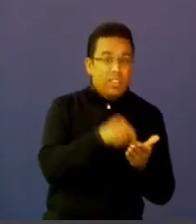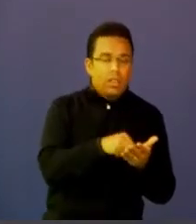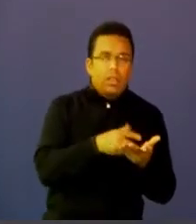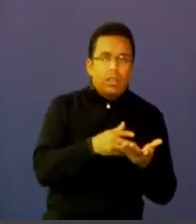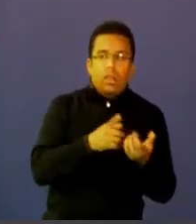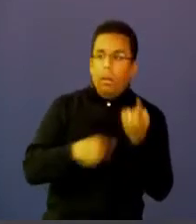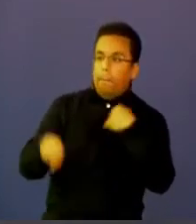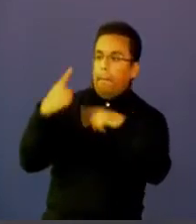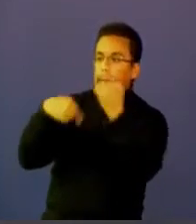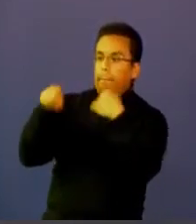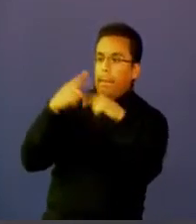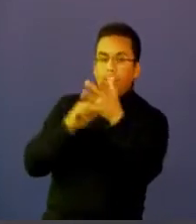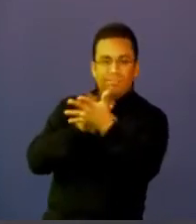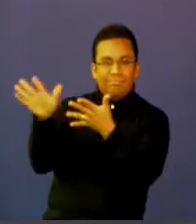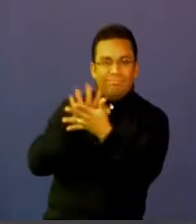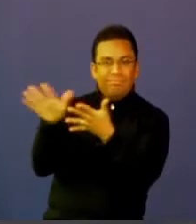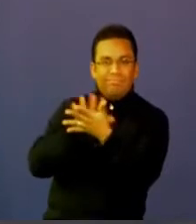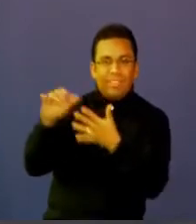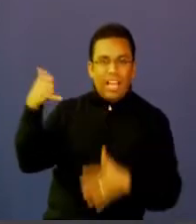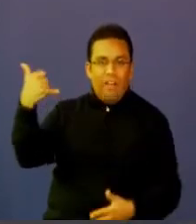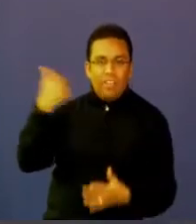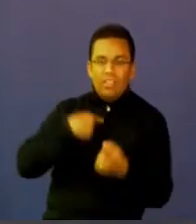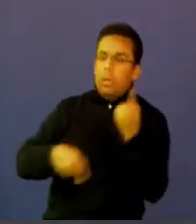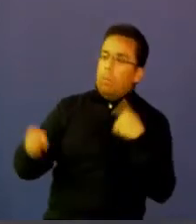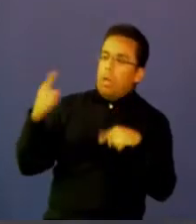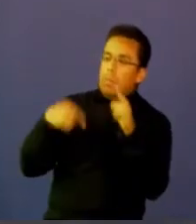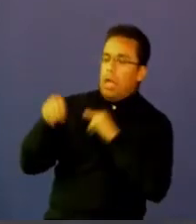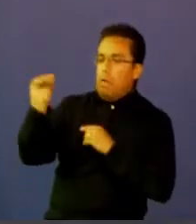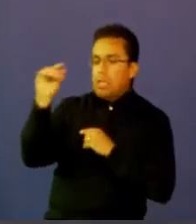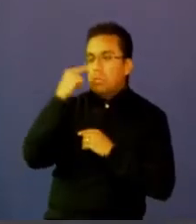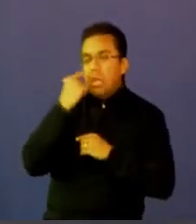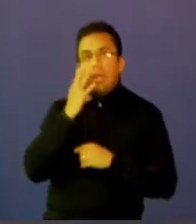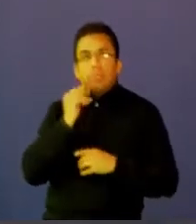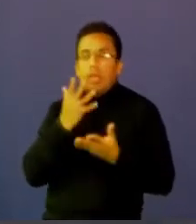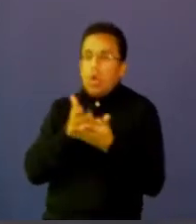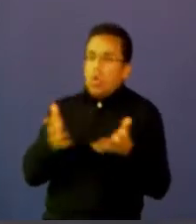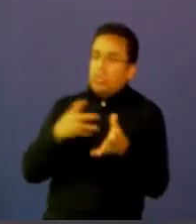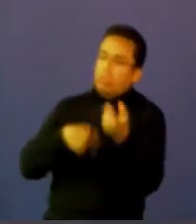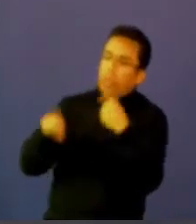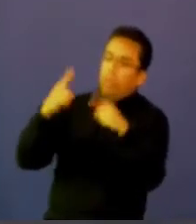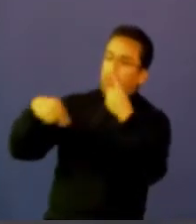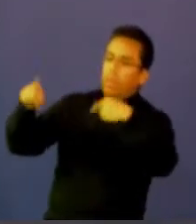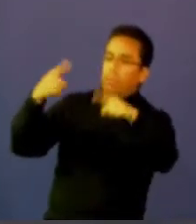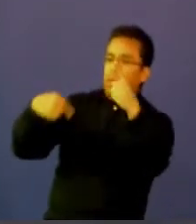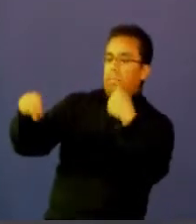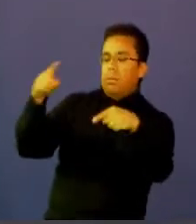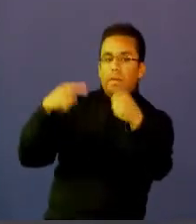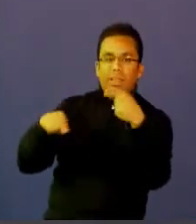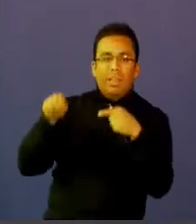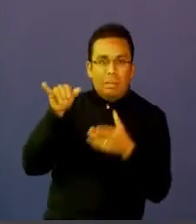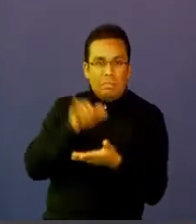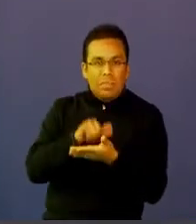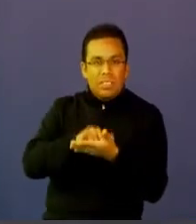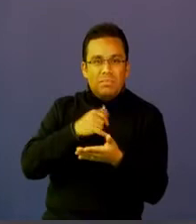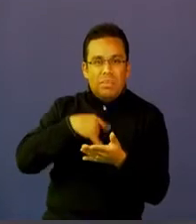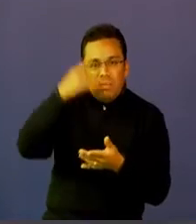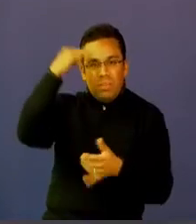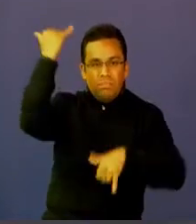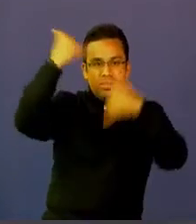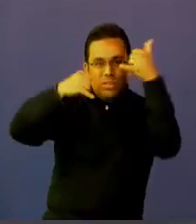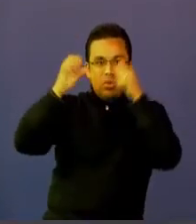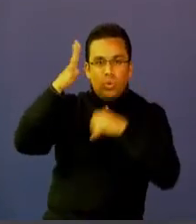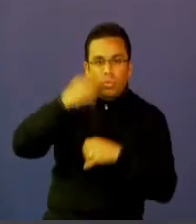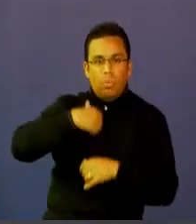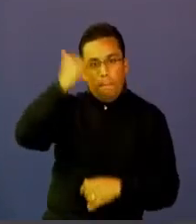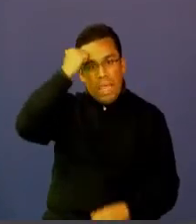entran a complementar y a nutrir todas esas prácticas didácticas, esa didáctica pedagógica que deben tener nuestros